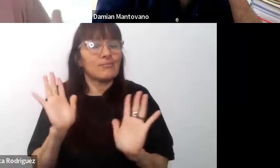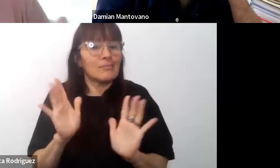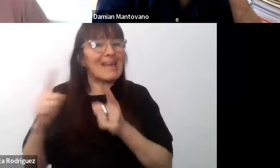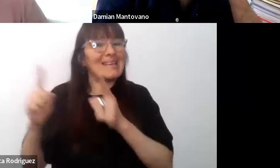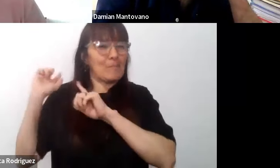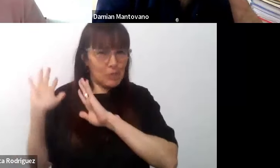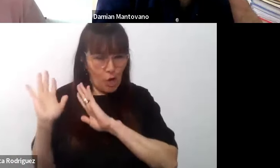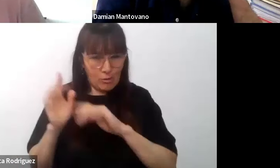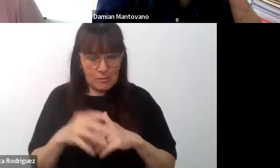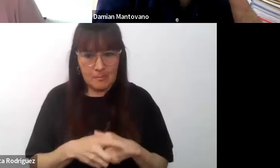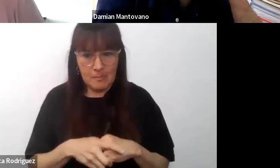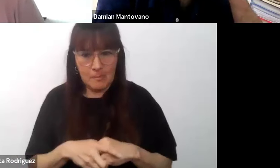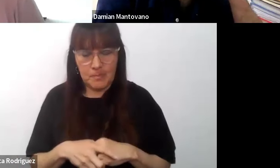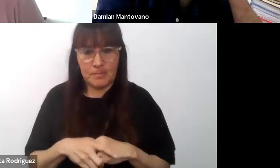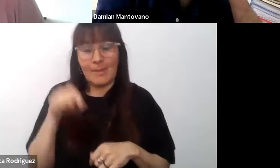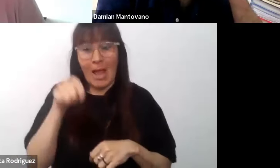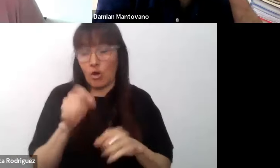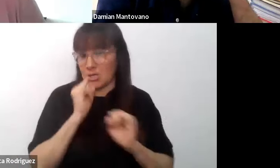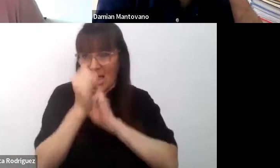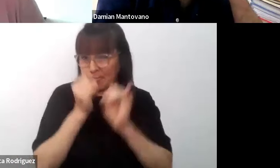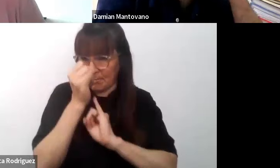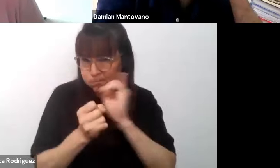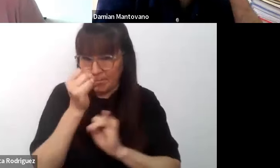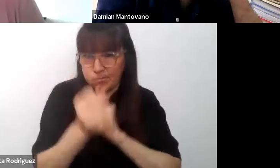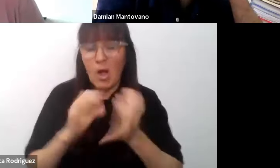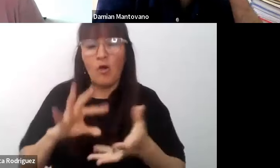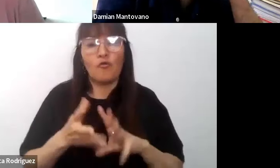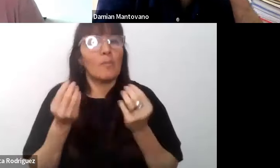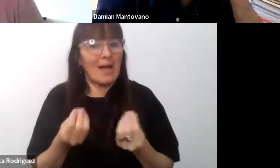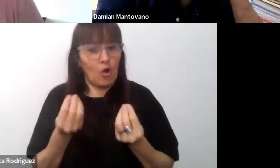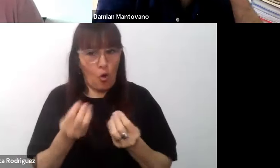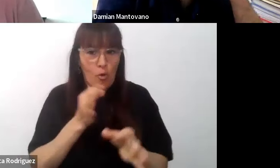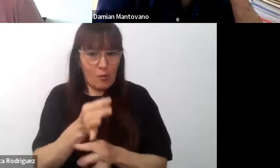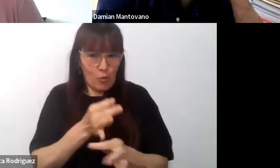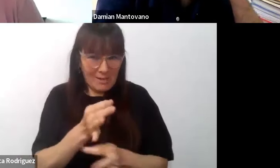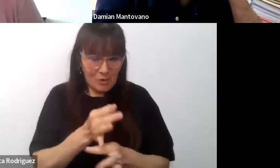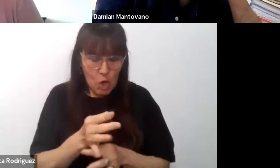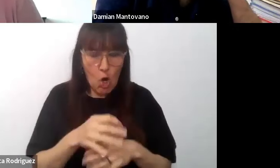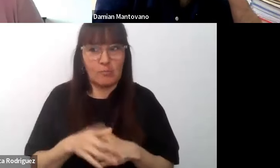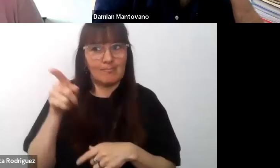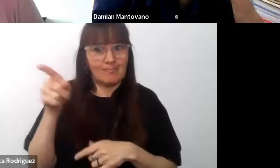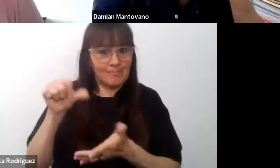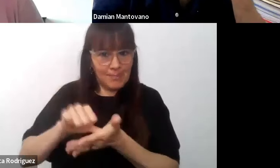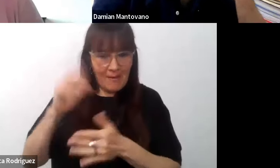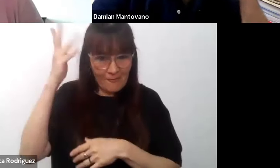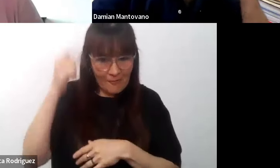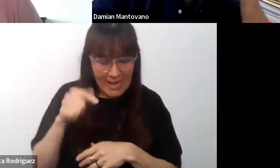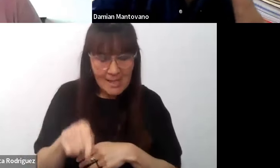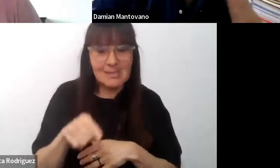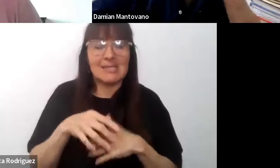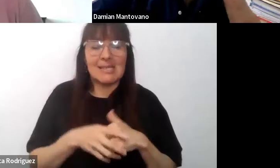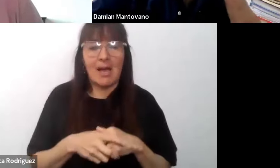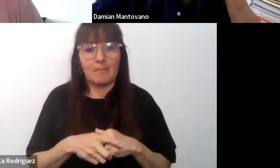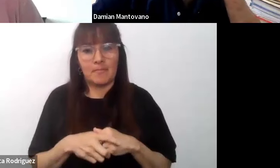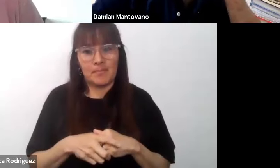Ahora que expliqué eso, la forma en la que se puede escolarizar, a partir de esto lo que